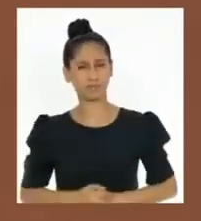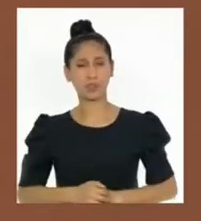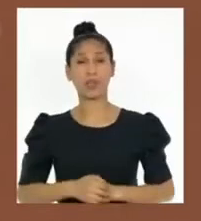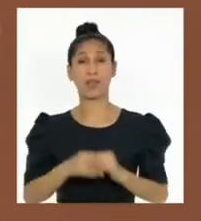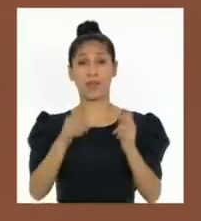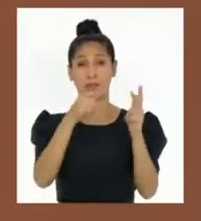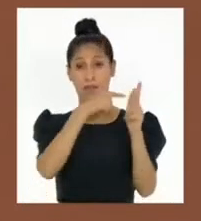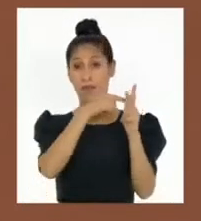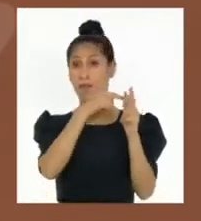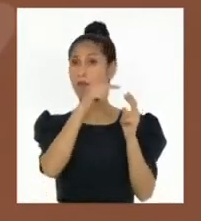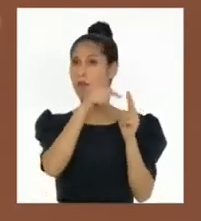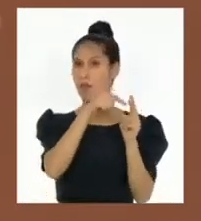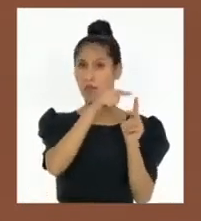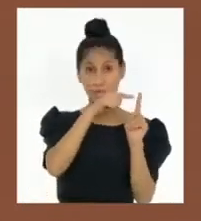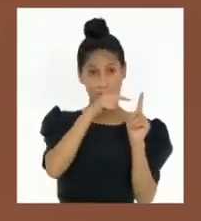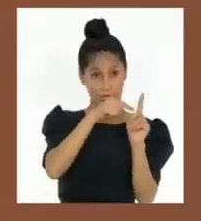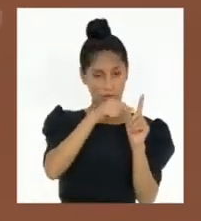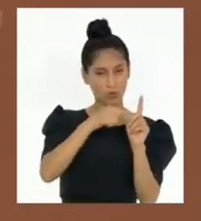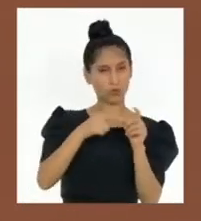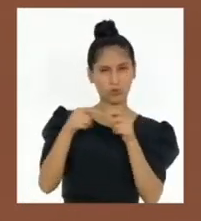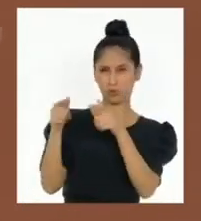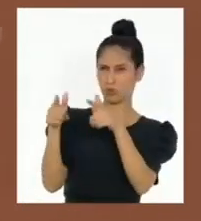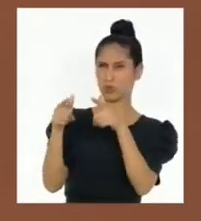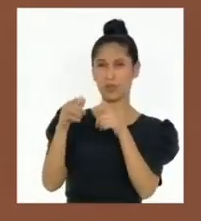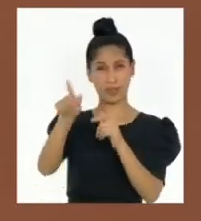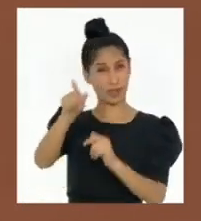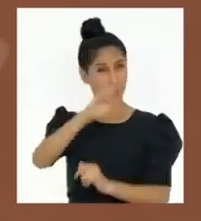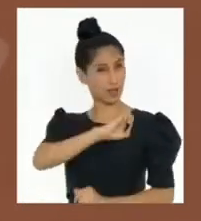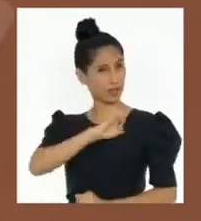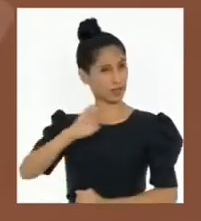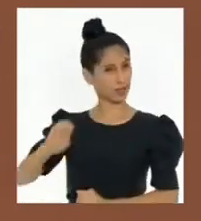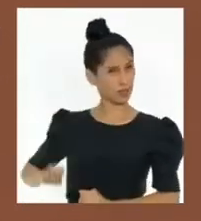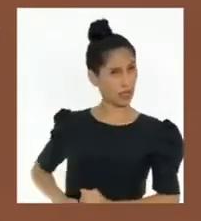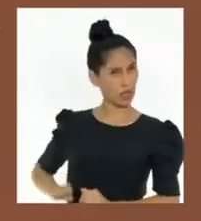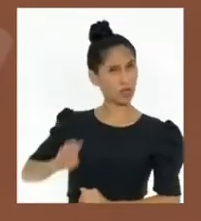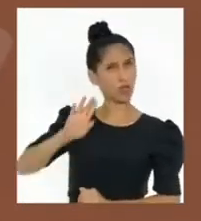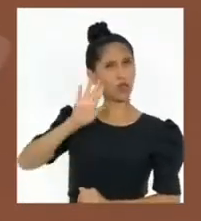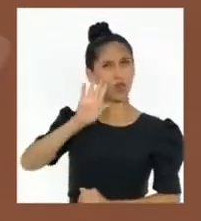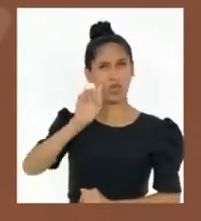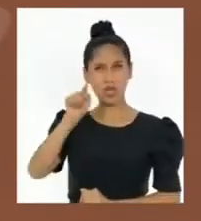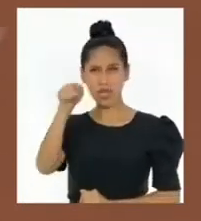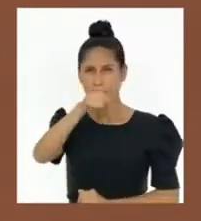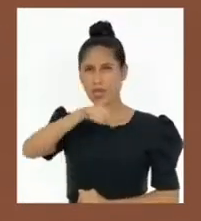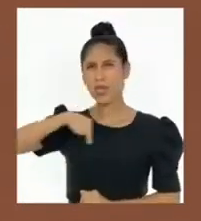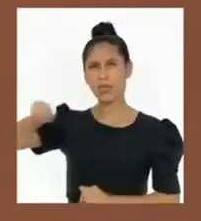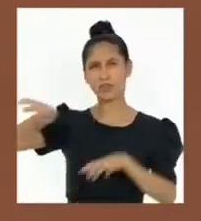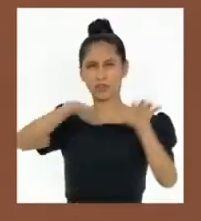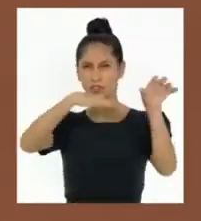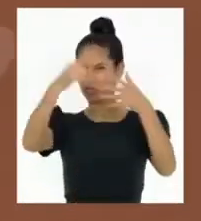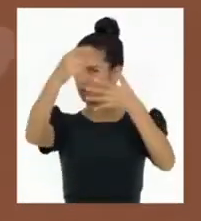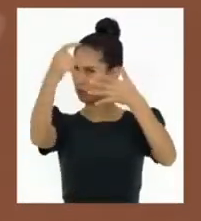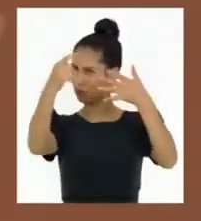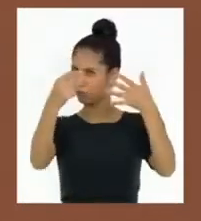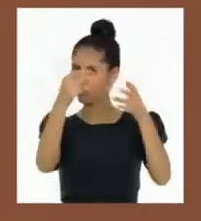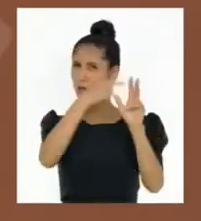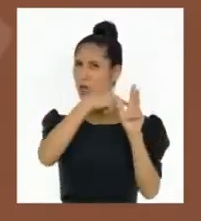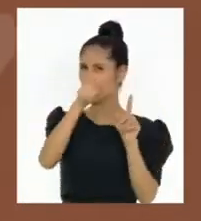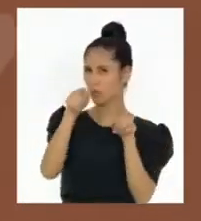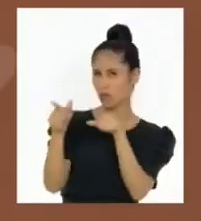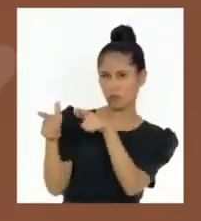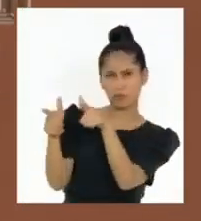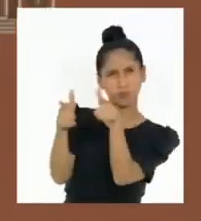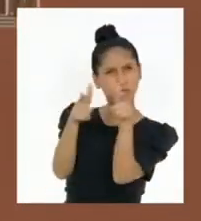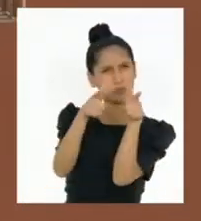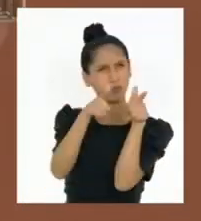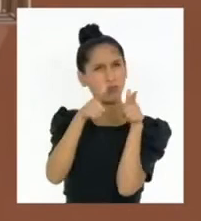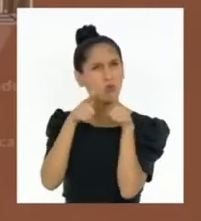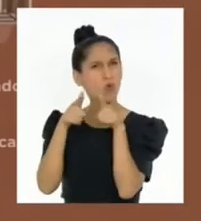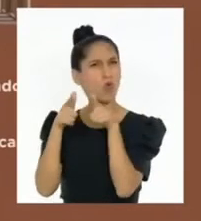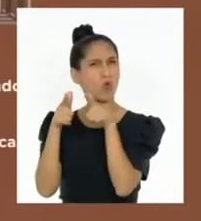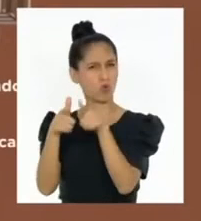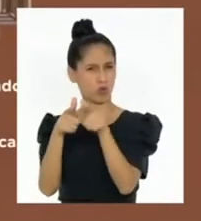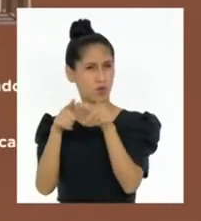fiscalizar las acciones del Estado, especialmente las del Ejecutivo. El Poder Judicial tiene como función